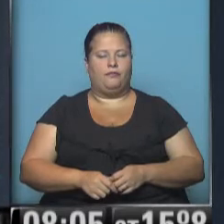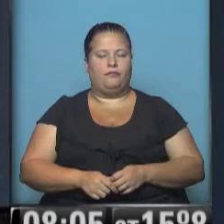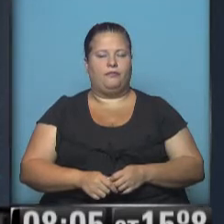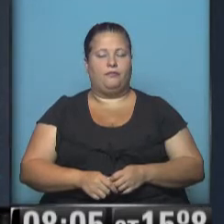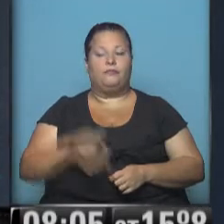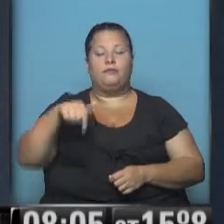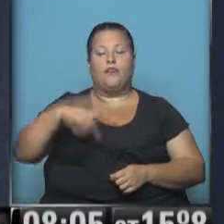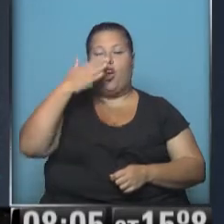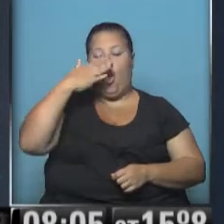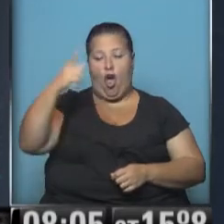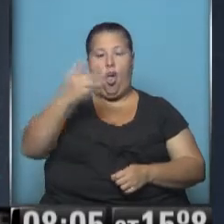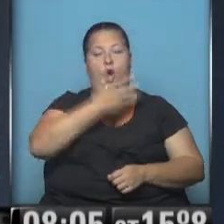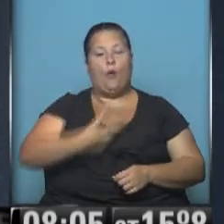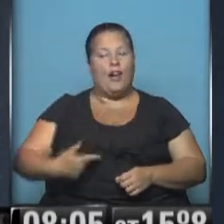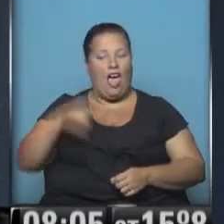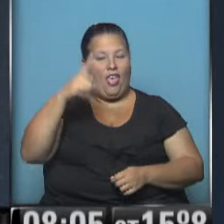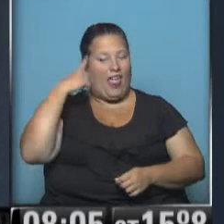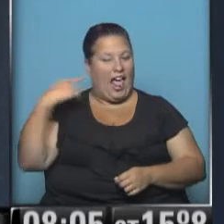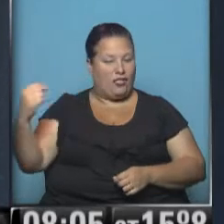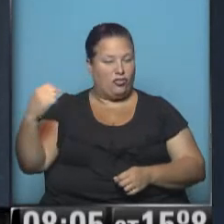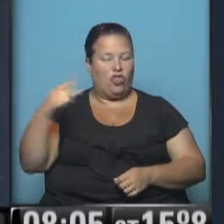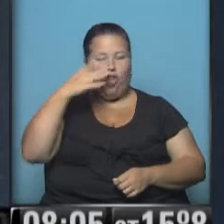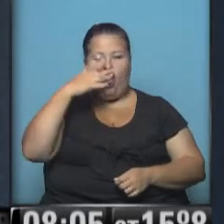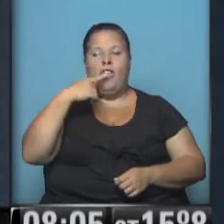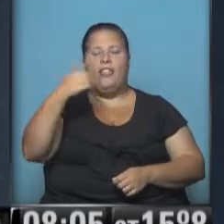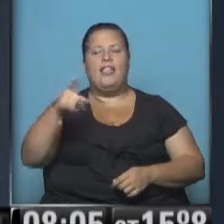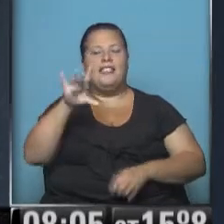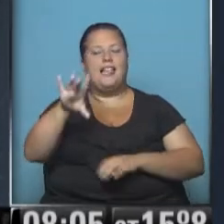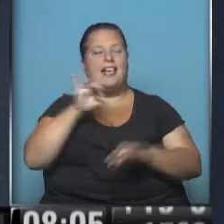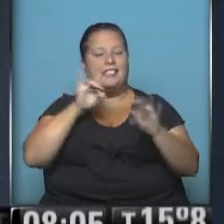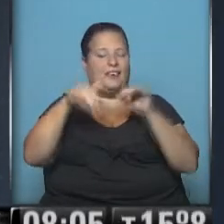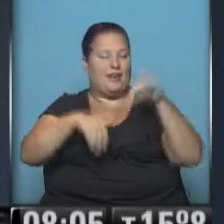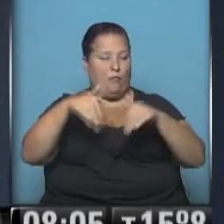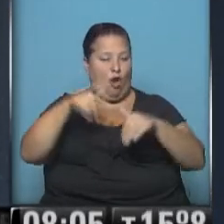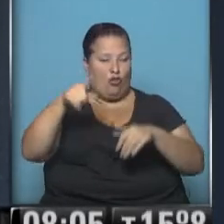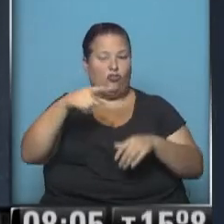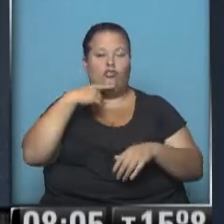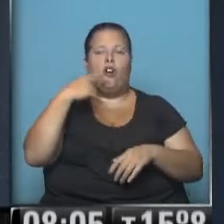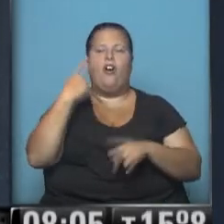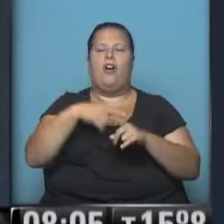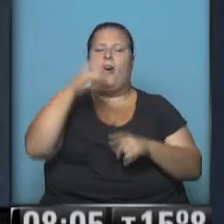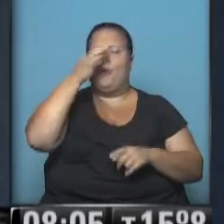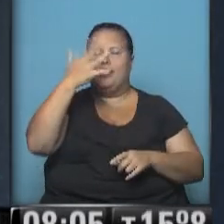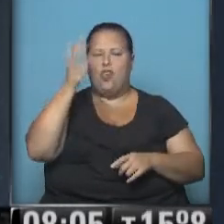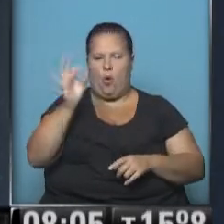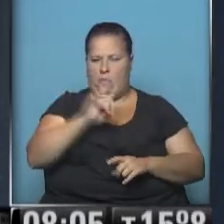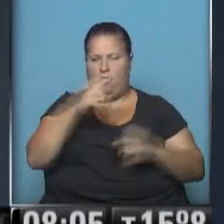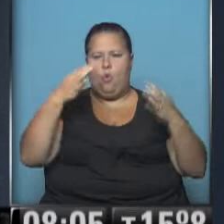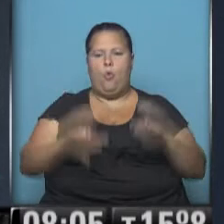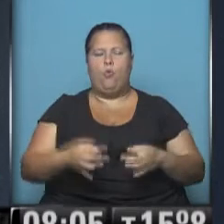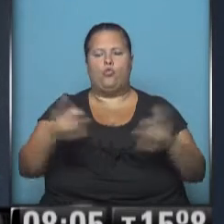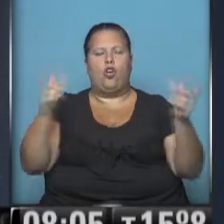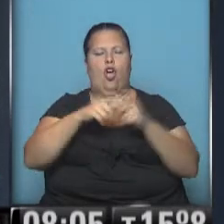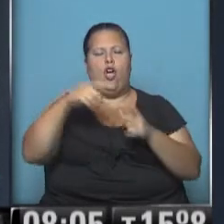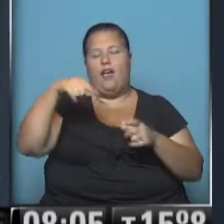Estamos en Córdoba, el gobernador José de la Sota descartó que las elecciones en la provincia se celebren el 25 de octubre en coincidencia con los